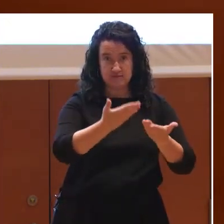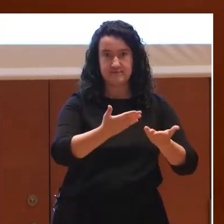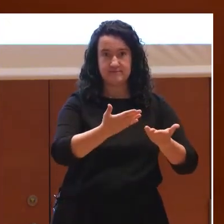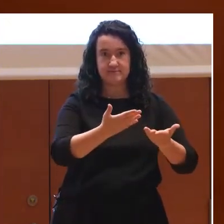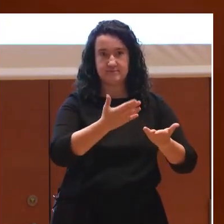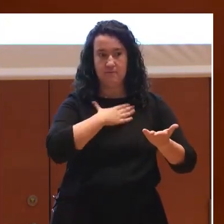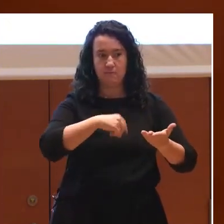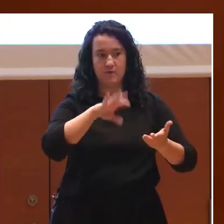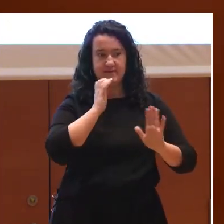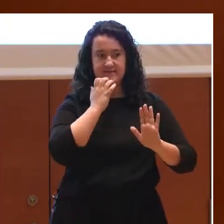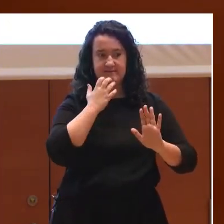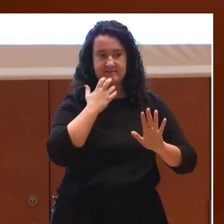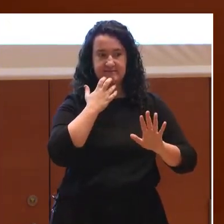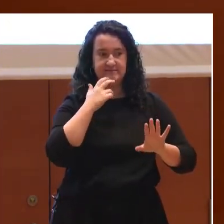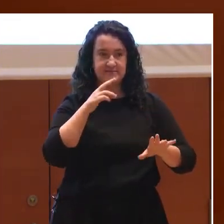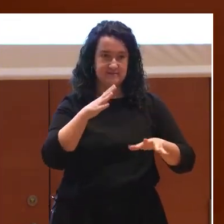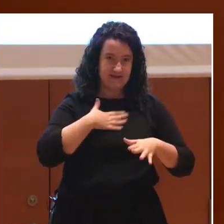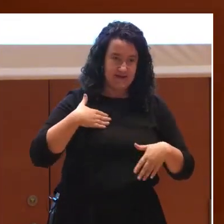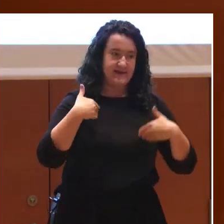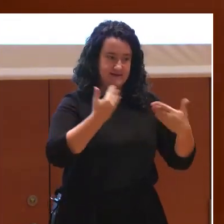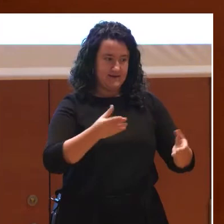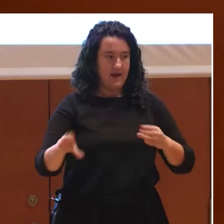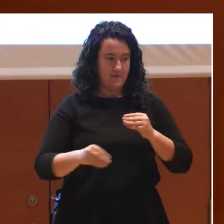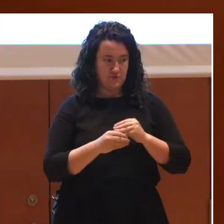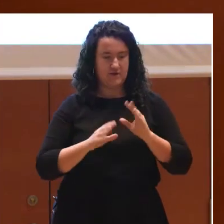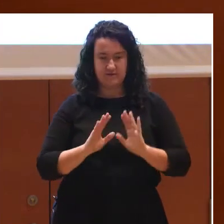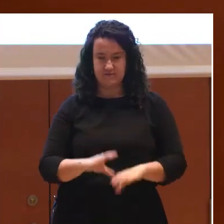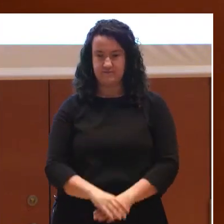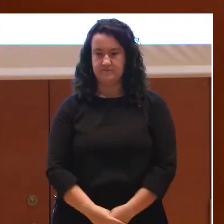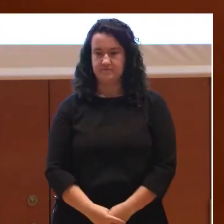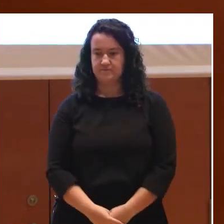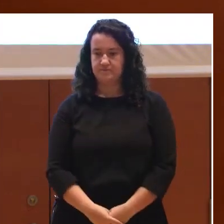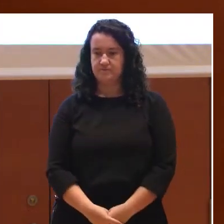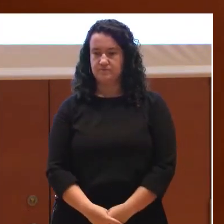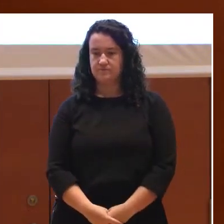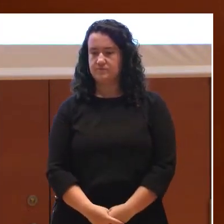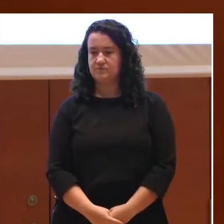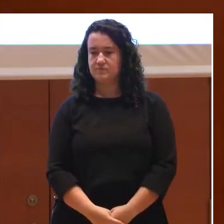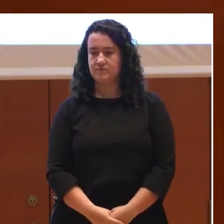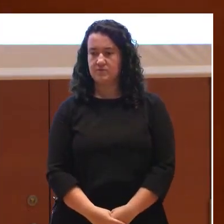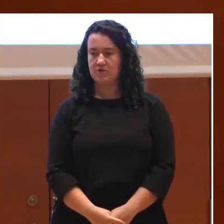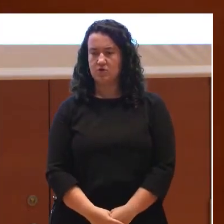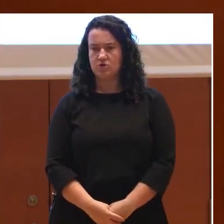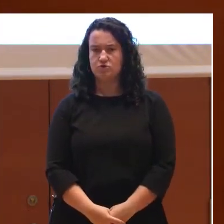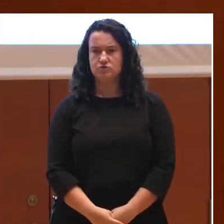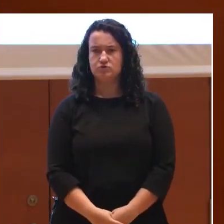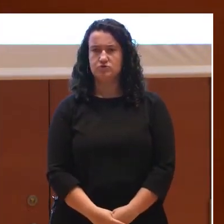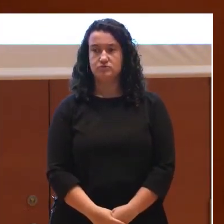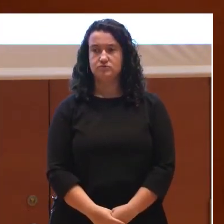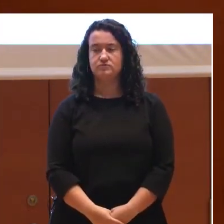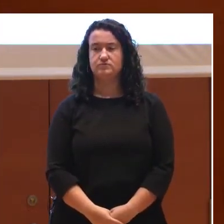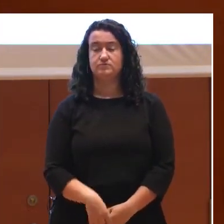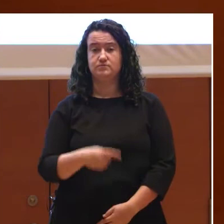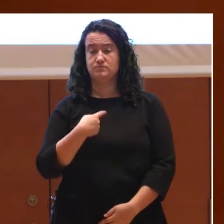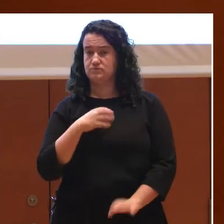si así lo desean, aportar. Me voy a quedar con un par de preguntas, o al menos con una pregunta que me ha parecido